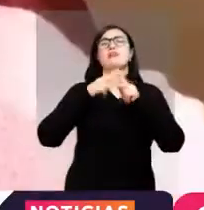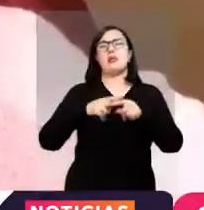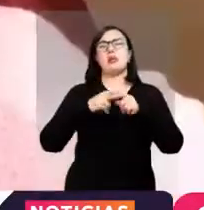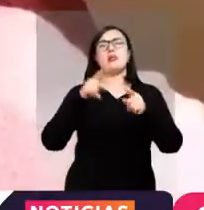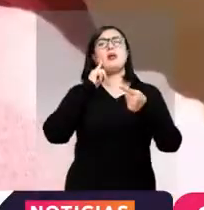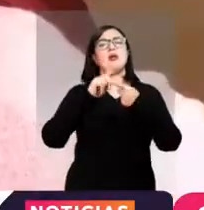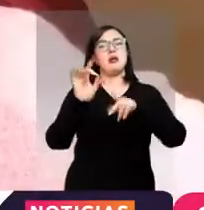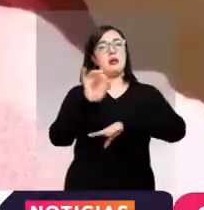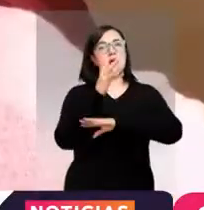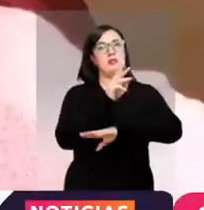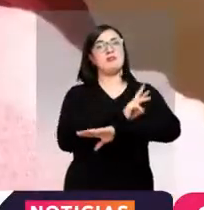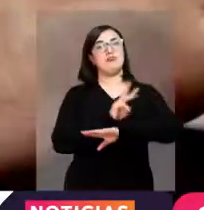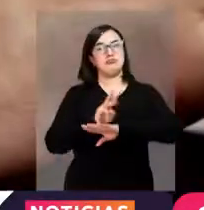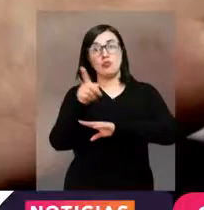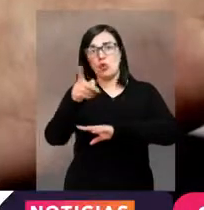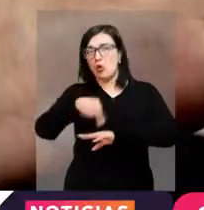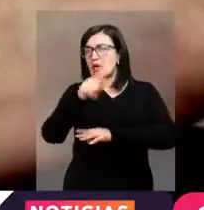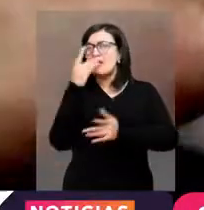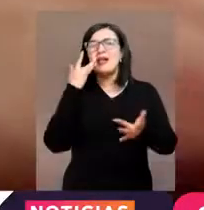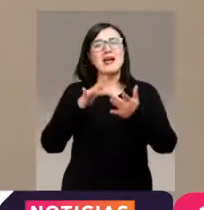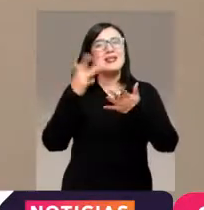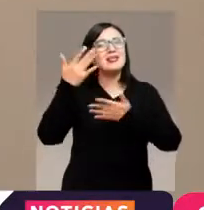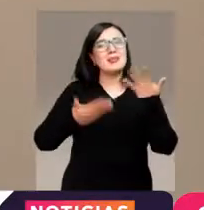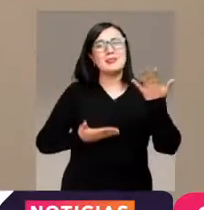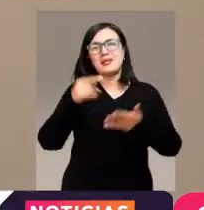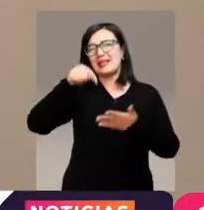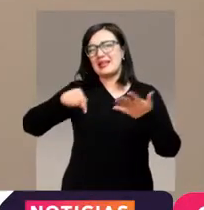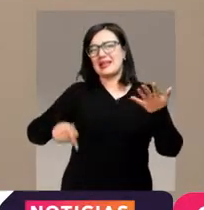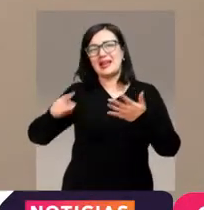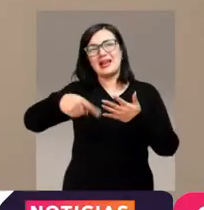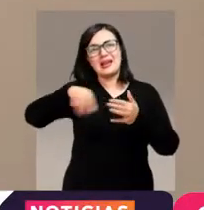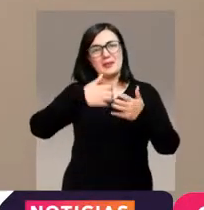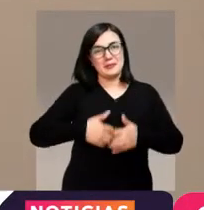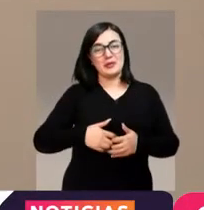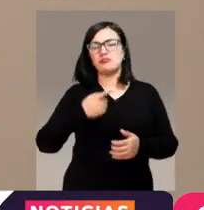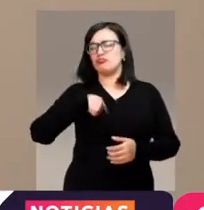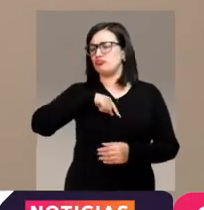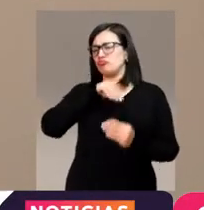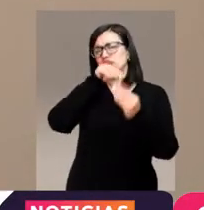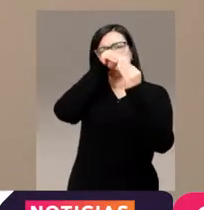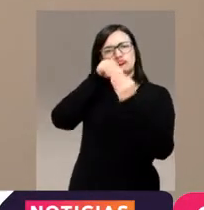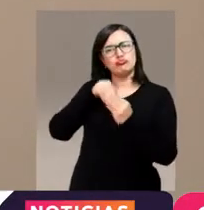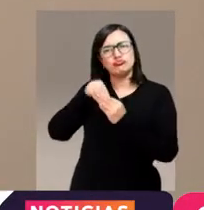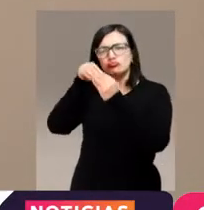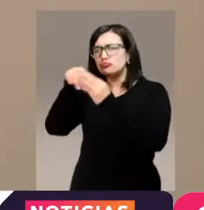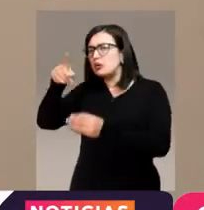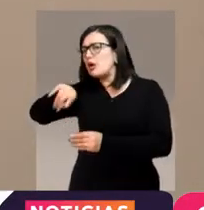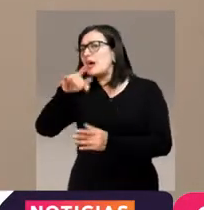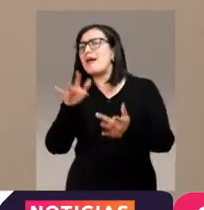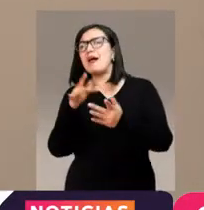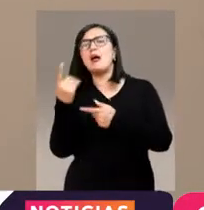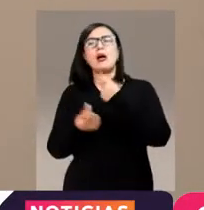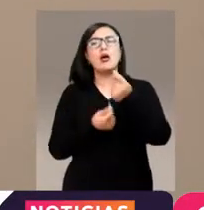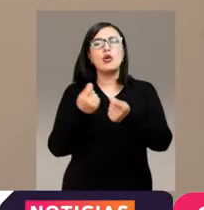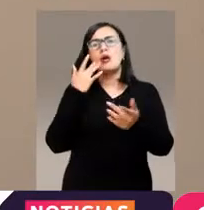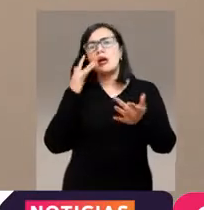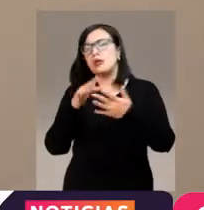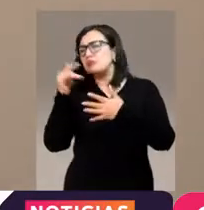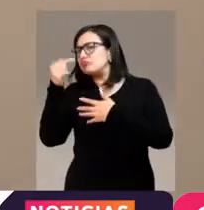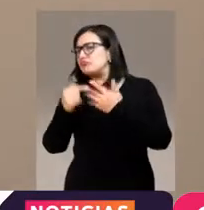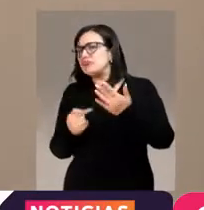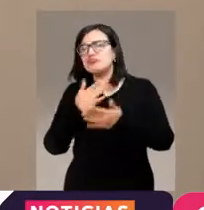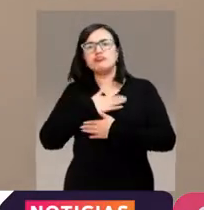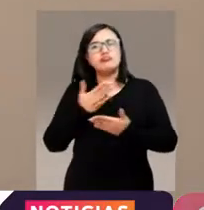dependerá de las necesidades de cada emprendedor y empresario. Nos adaptamos a las necesidades del negocio, todo esto según la madurez digital,